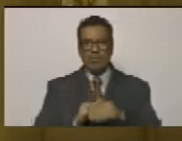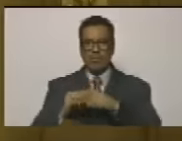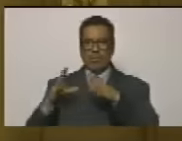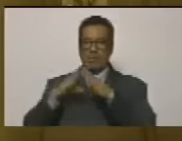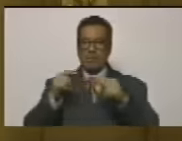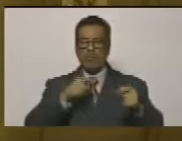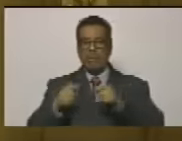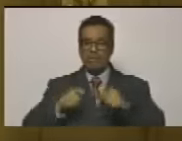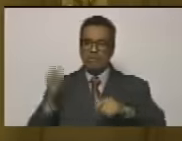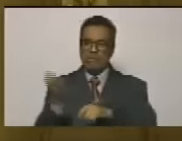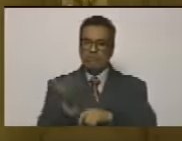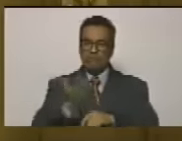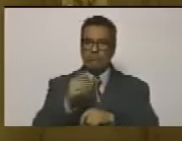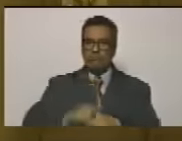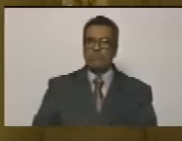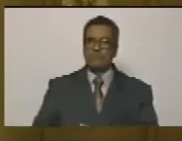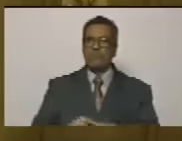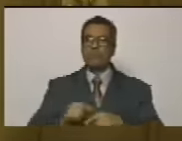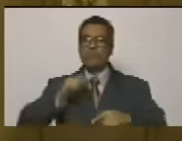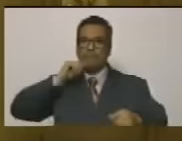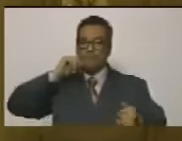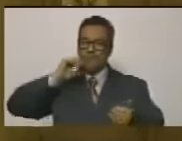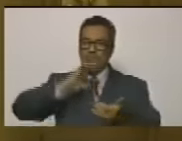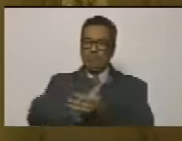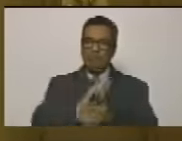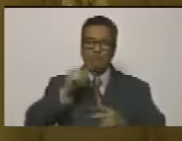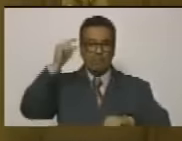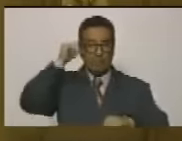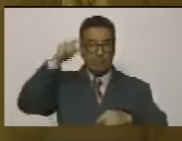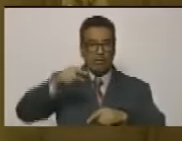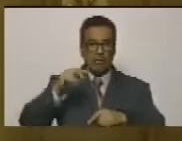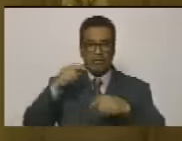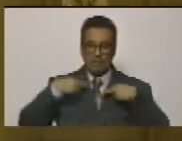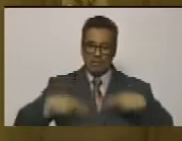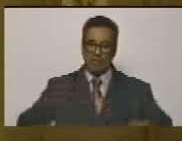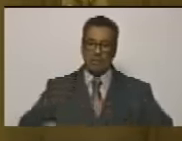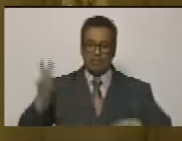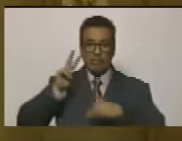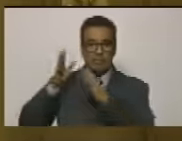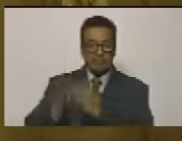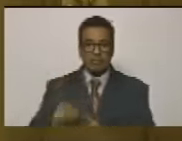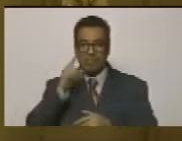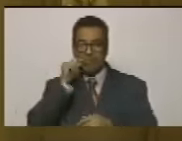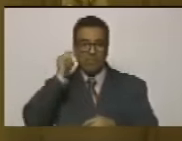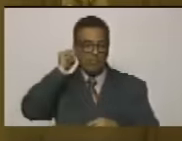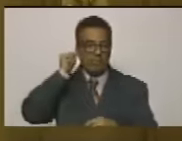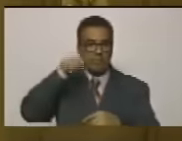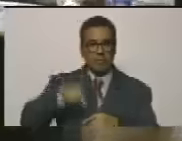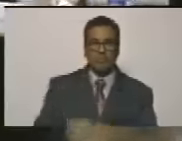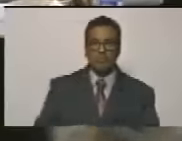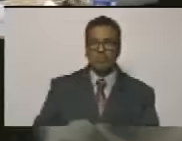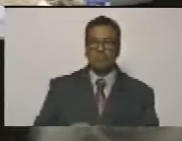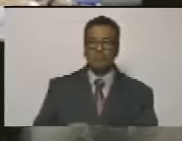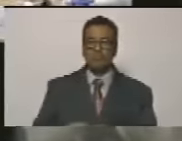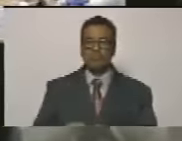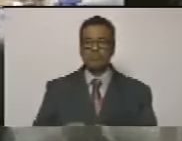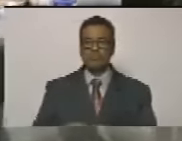criminales sanciones, para boicotear la vida de los venezolanos y de las venezolanas, para